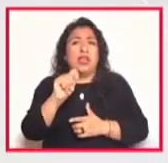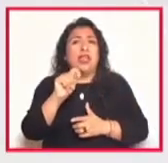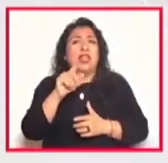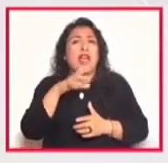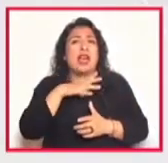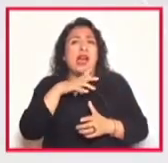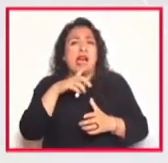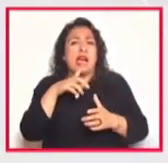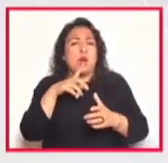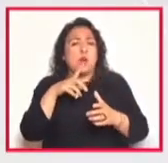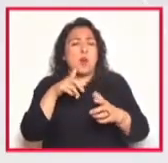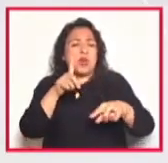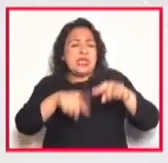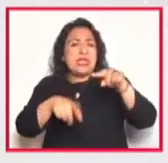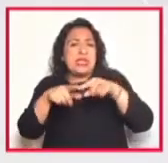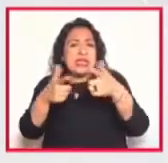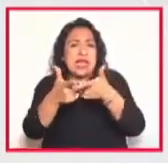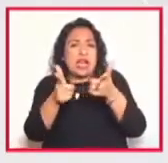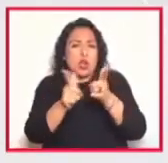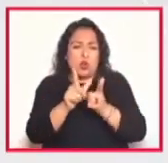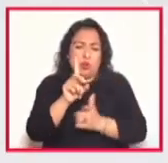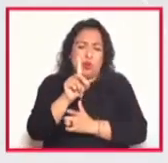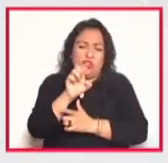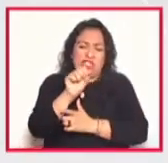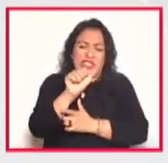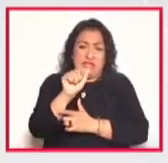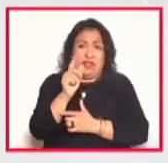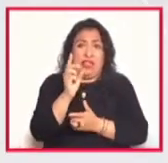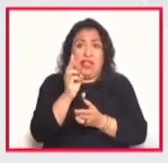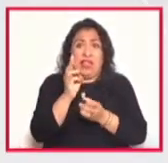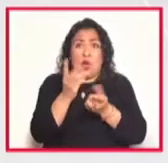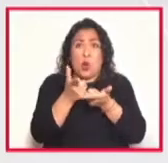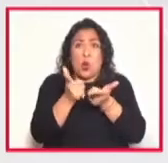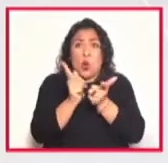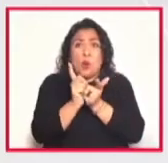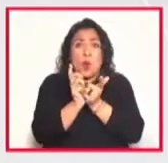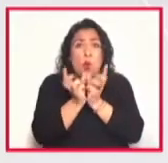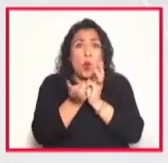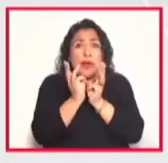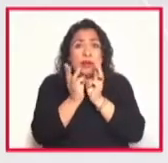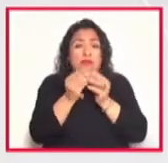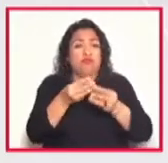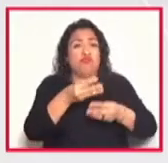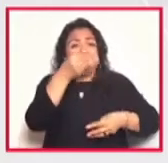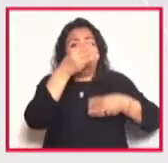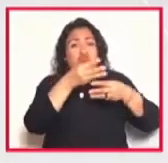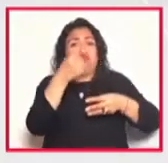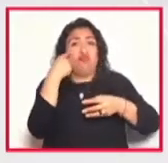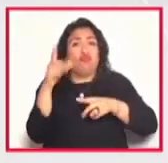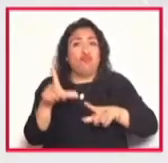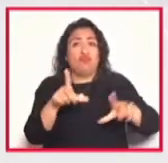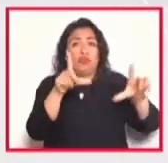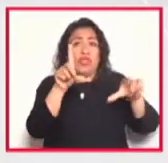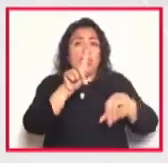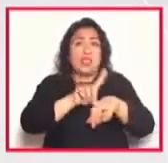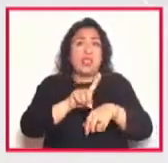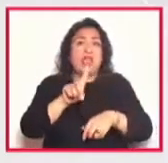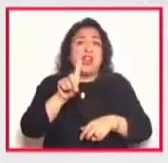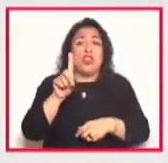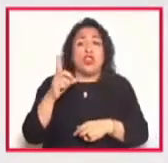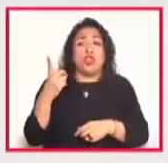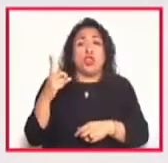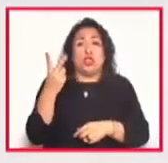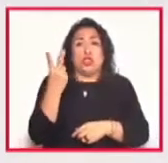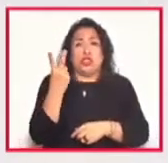Colectivos. Dicho chat apareció en pantalla durante una reunión virtual realizada el 2 de diciembre entre